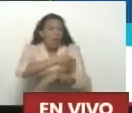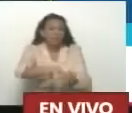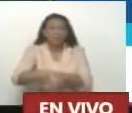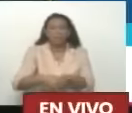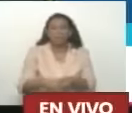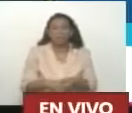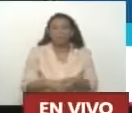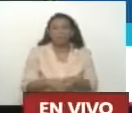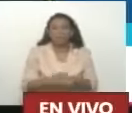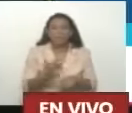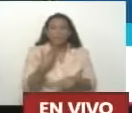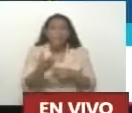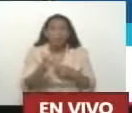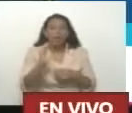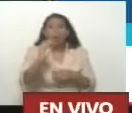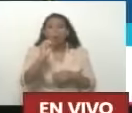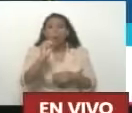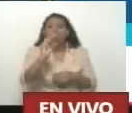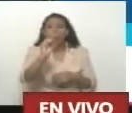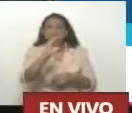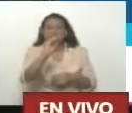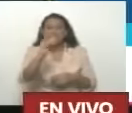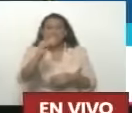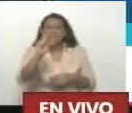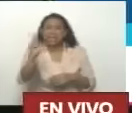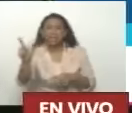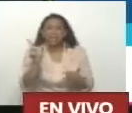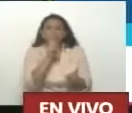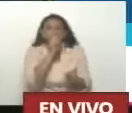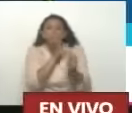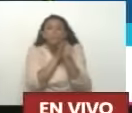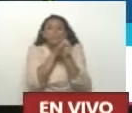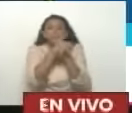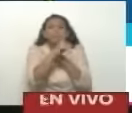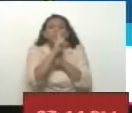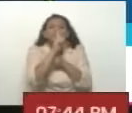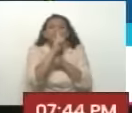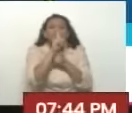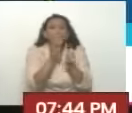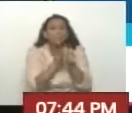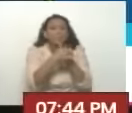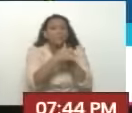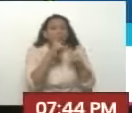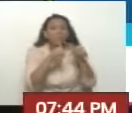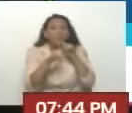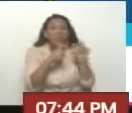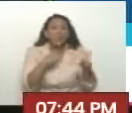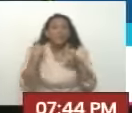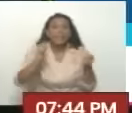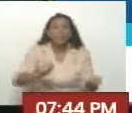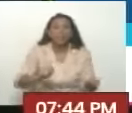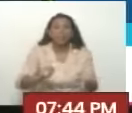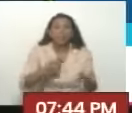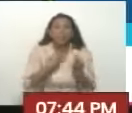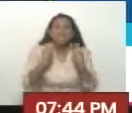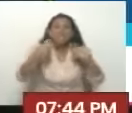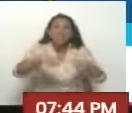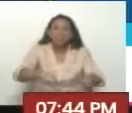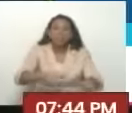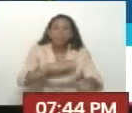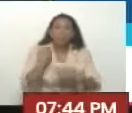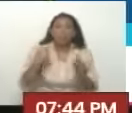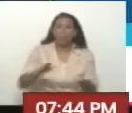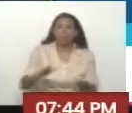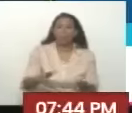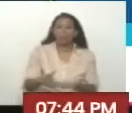occidental Ellos tratan De destapar eso En una actitud De complicidad Y encubrimiento No